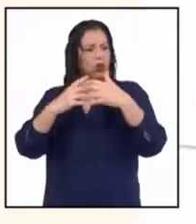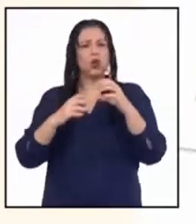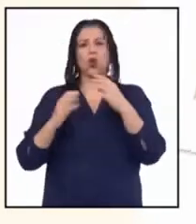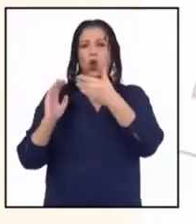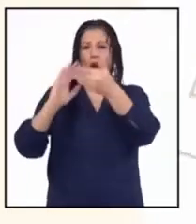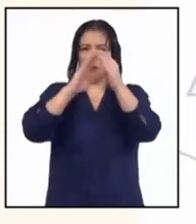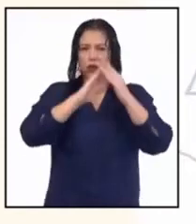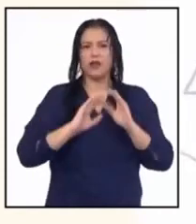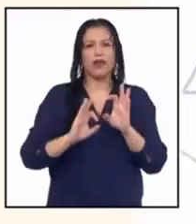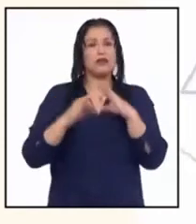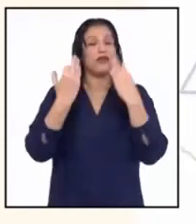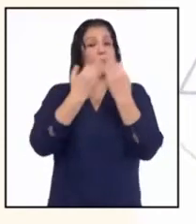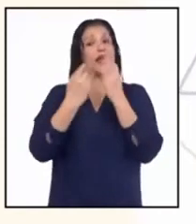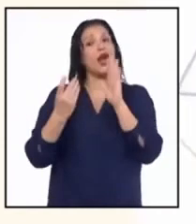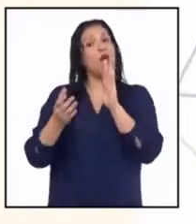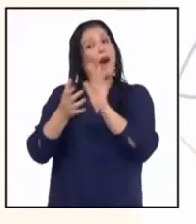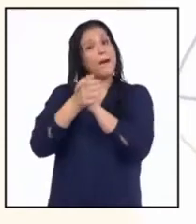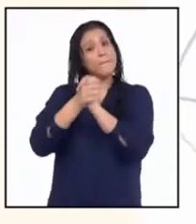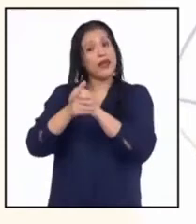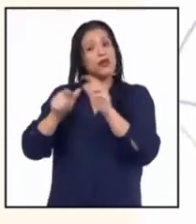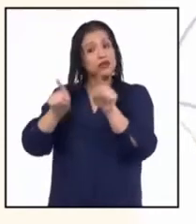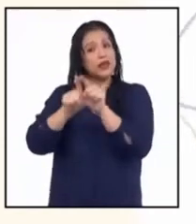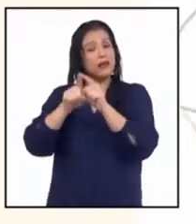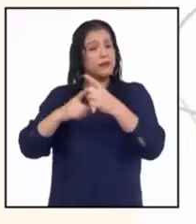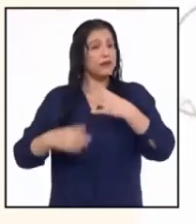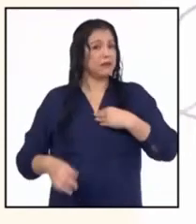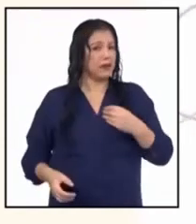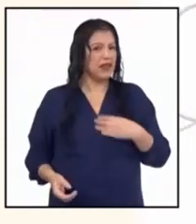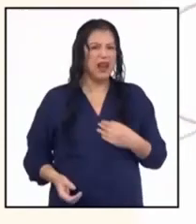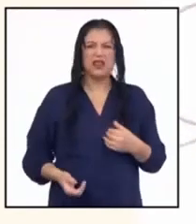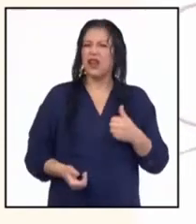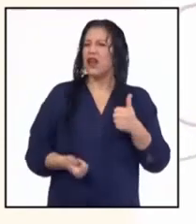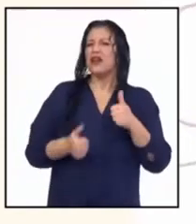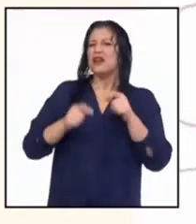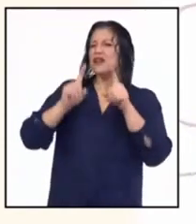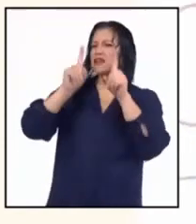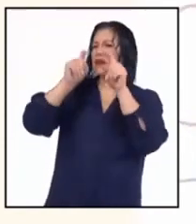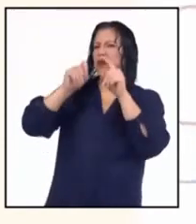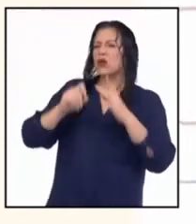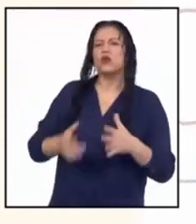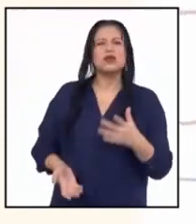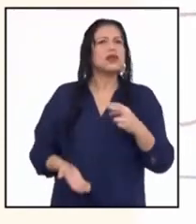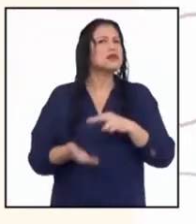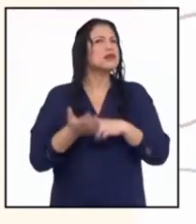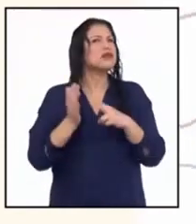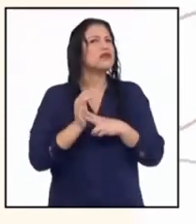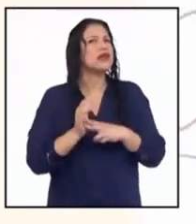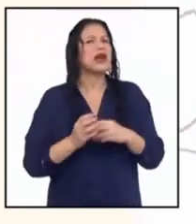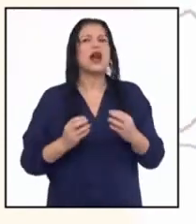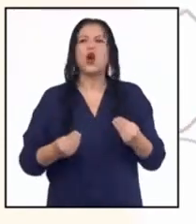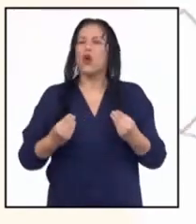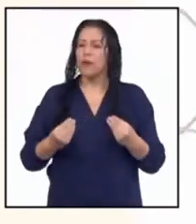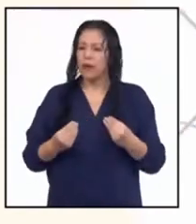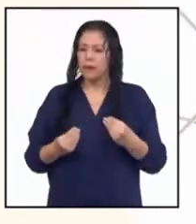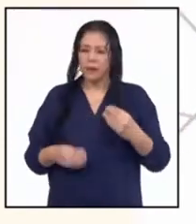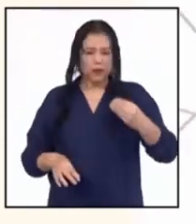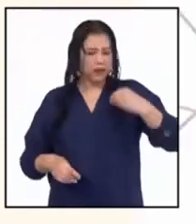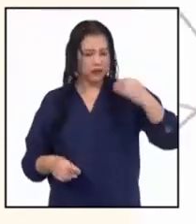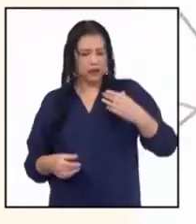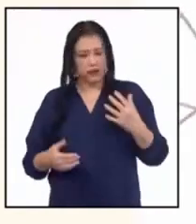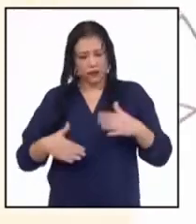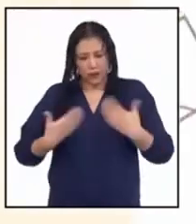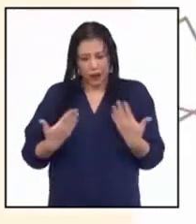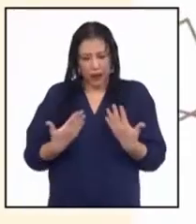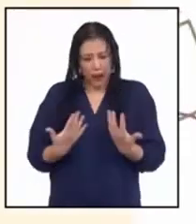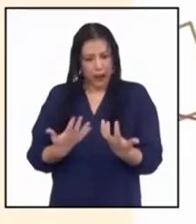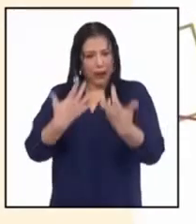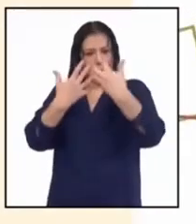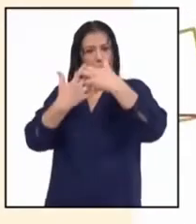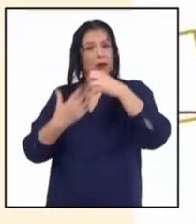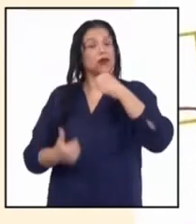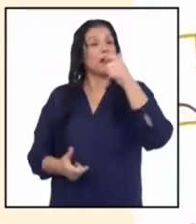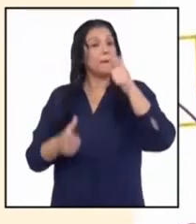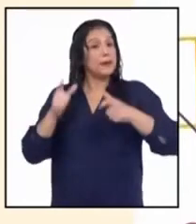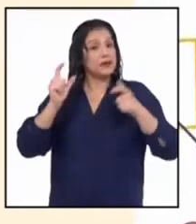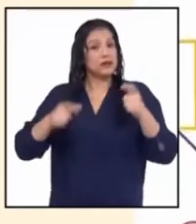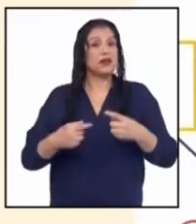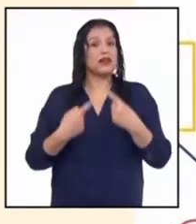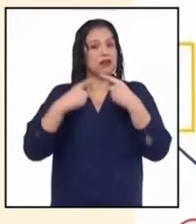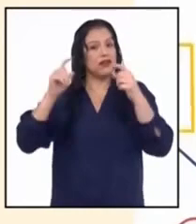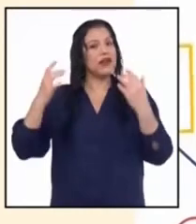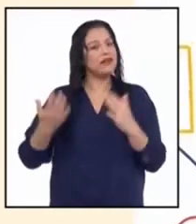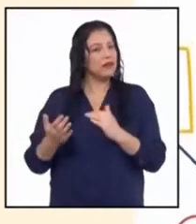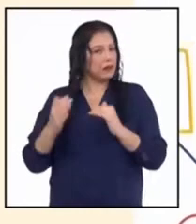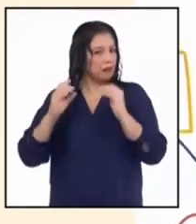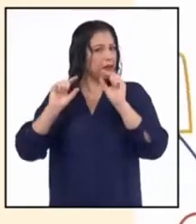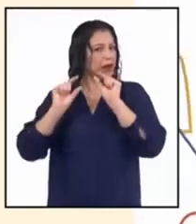sus pares? Esta pregunta se refiere básicamente a la forma en que los adolescentes se relacionan con los demás a distintos